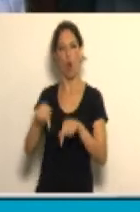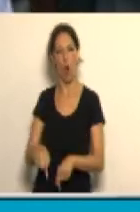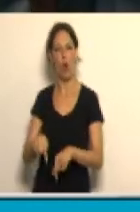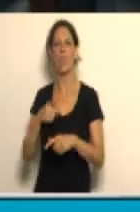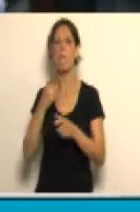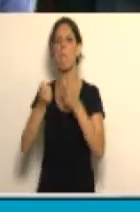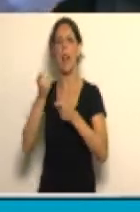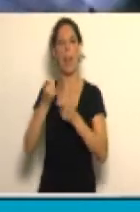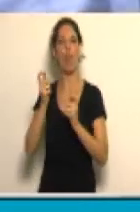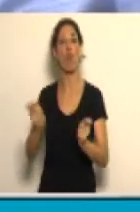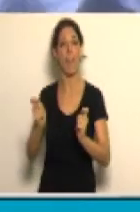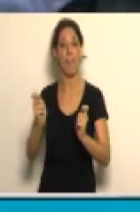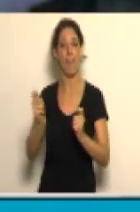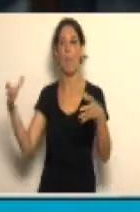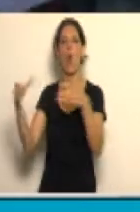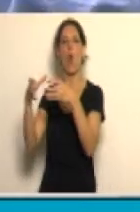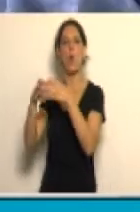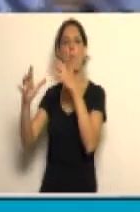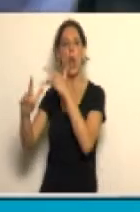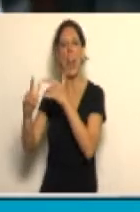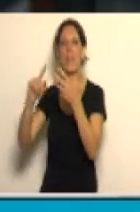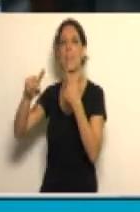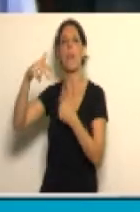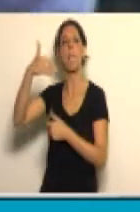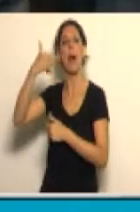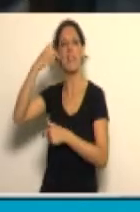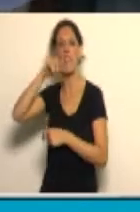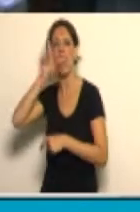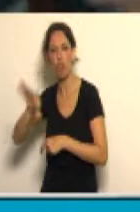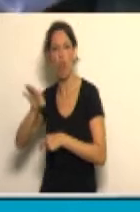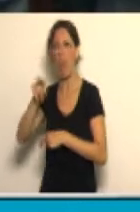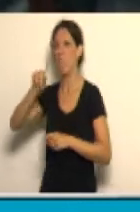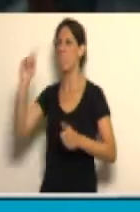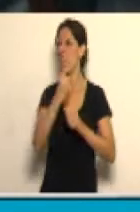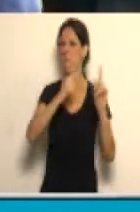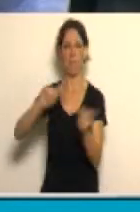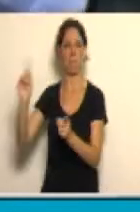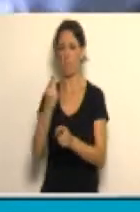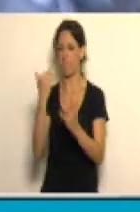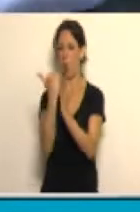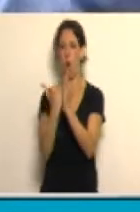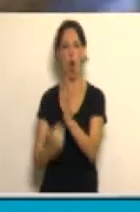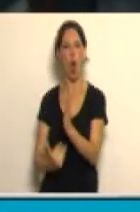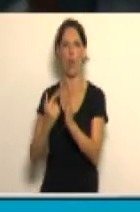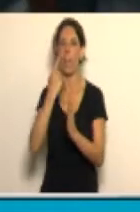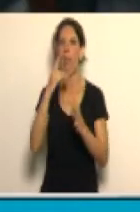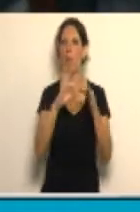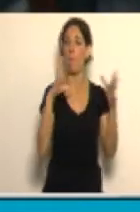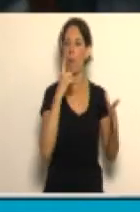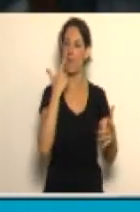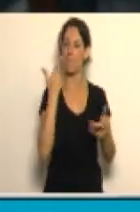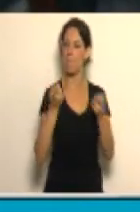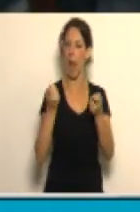el mercado es el grupo Clarín, Mañeto, que ordena y ordenó la agenda y condicionó la democracia